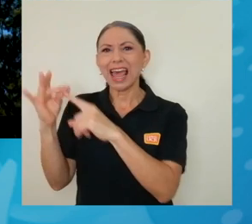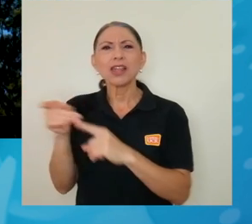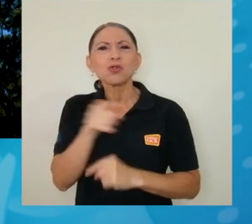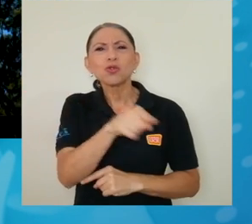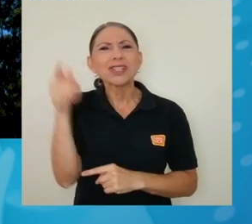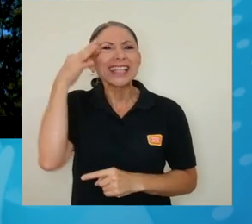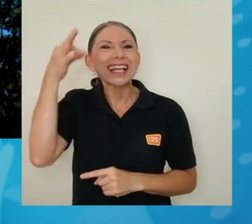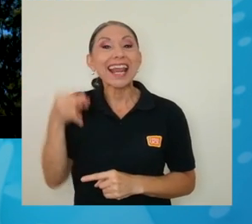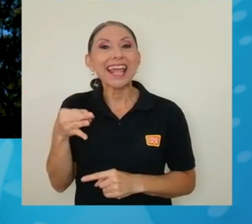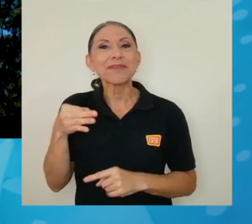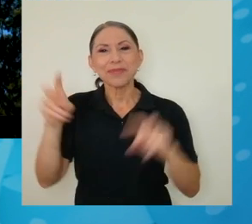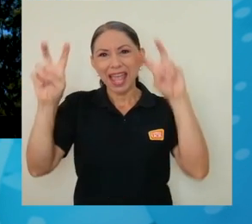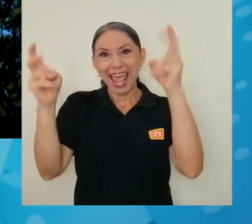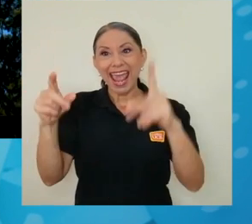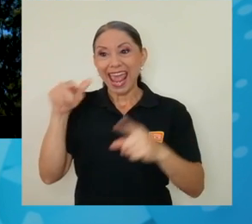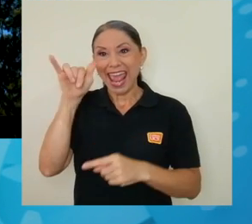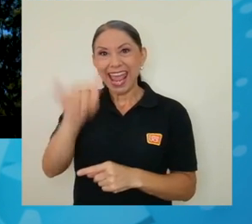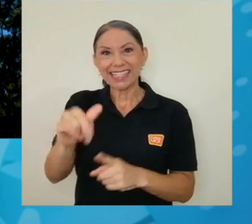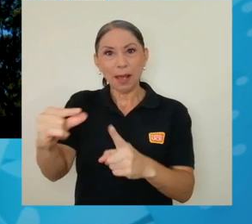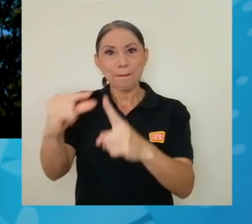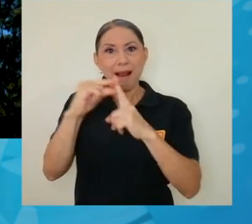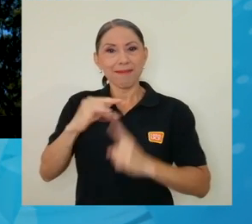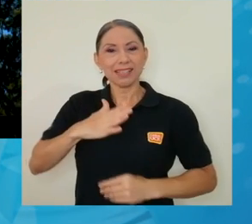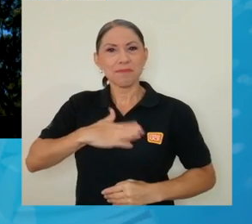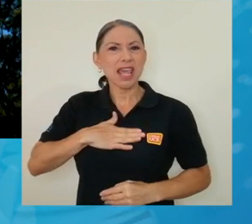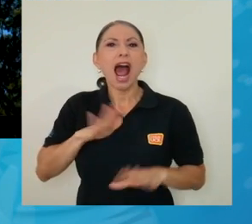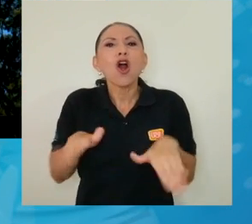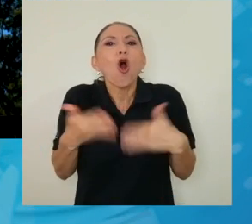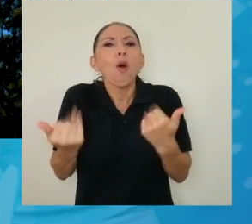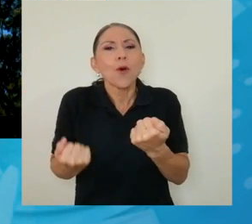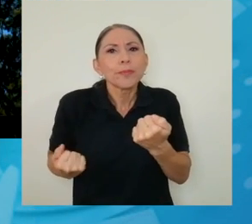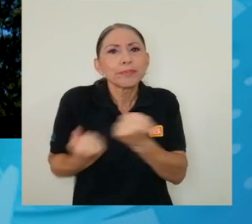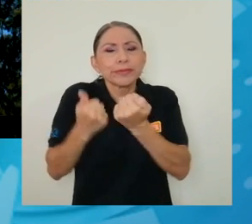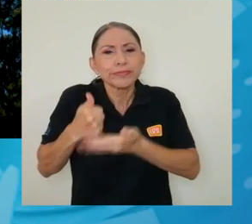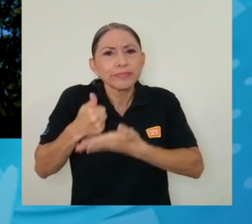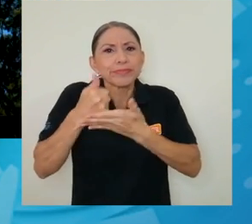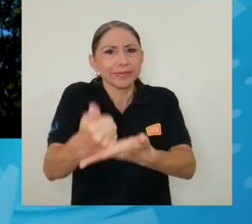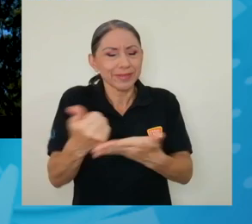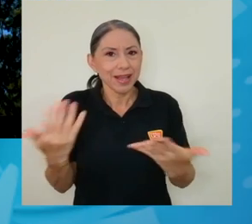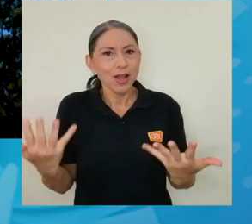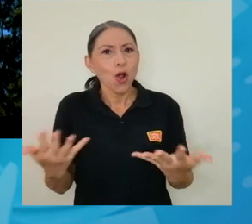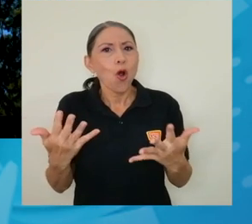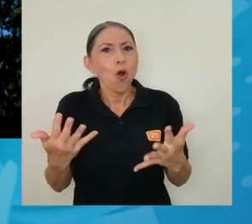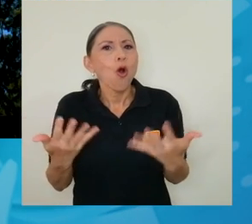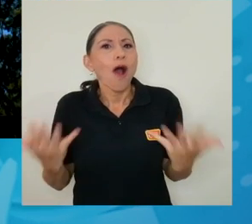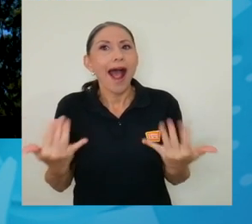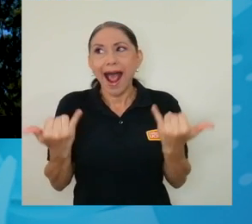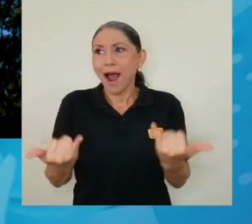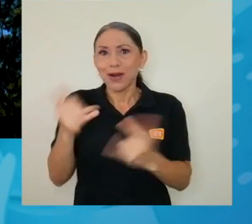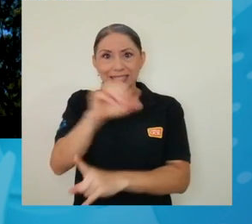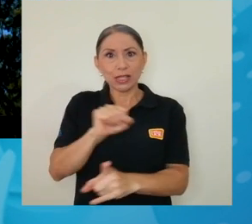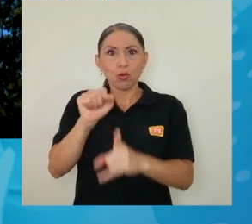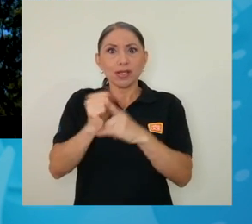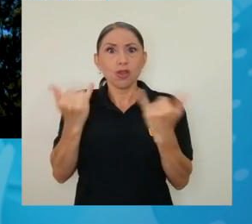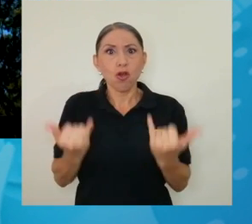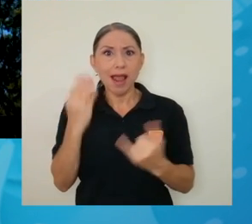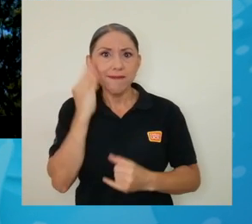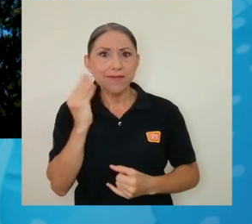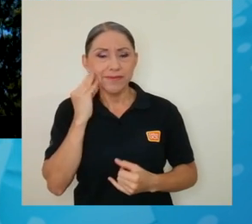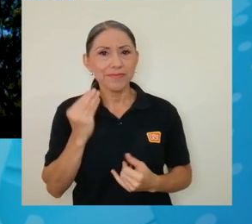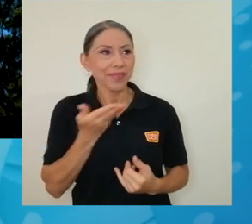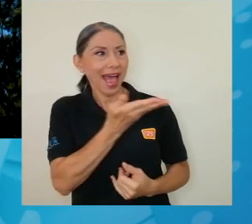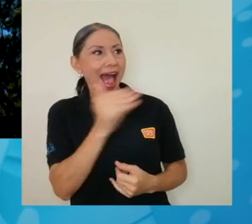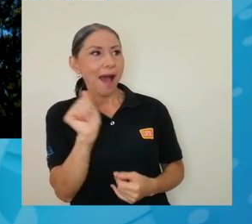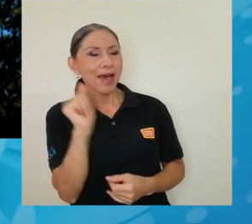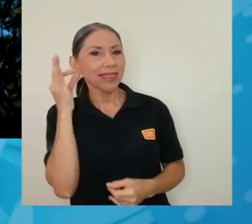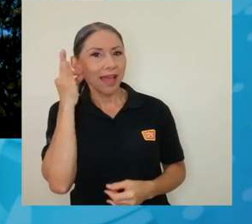viene a aportar esta sección de esta palabra en mía y lo demás en un contexto como el